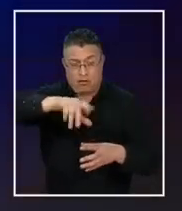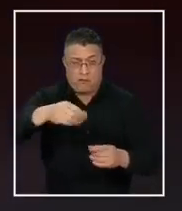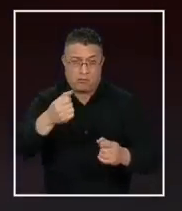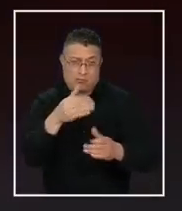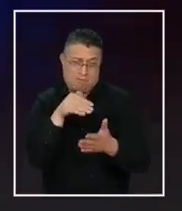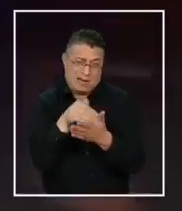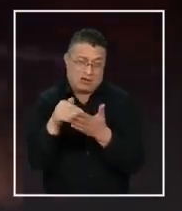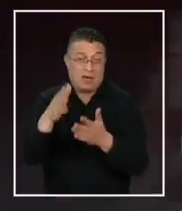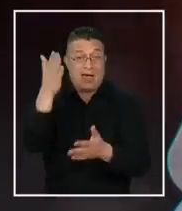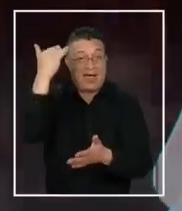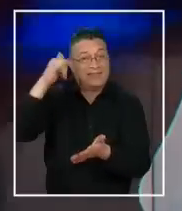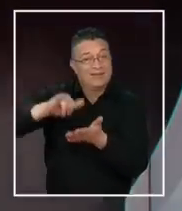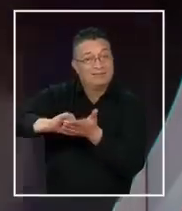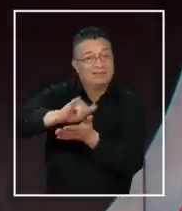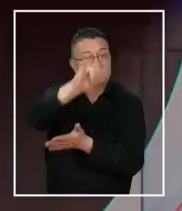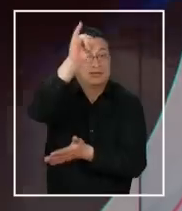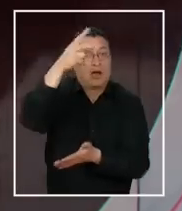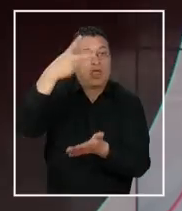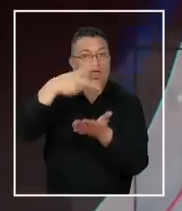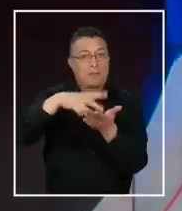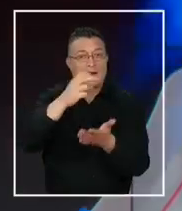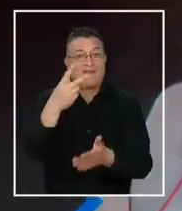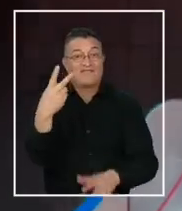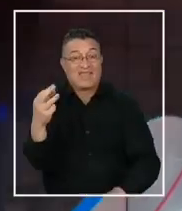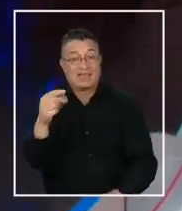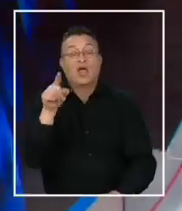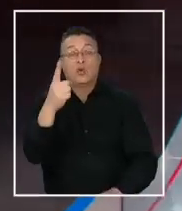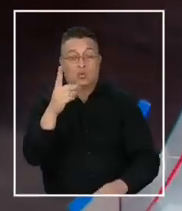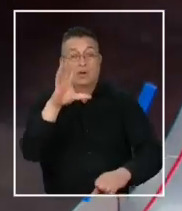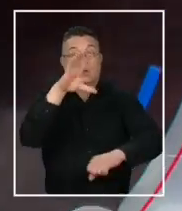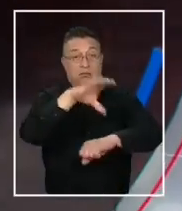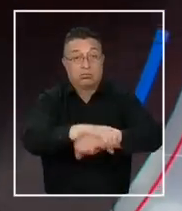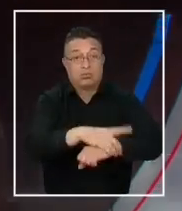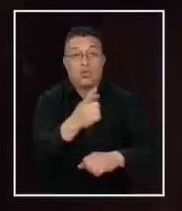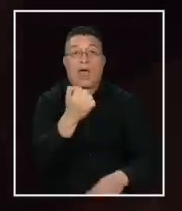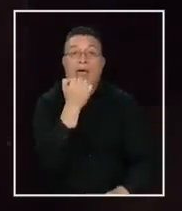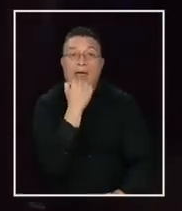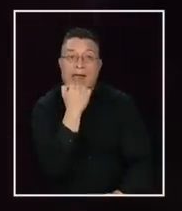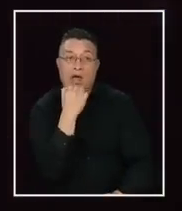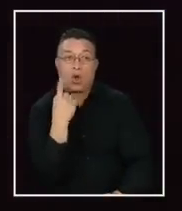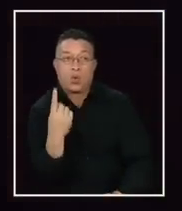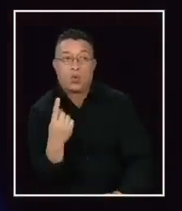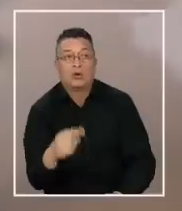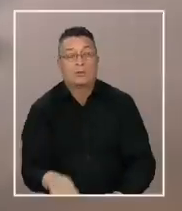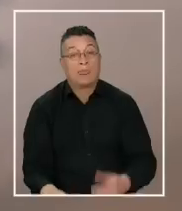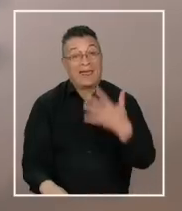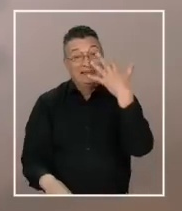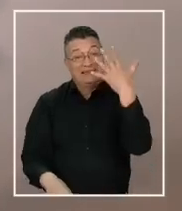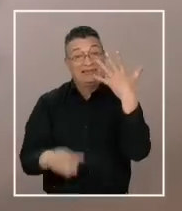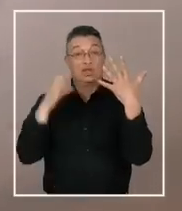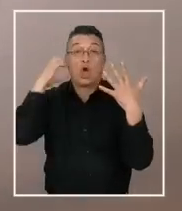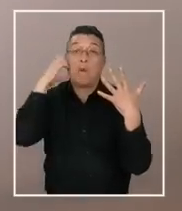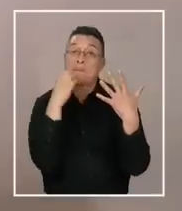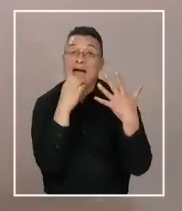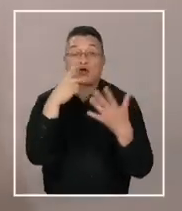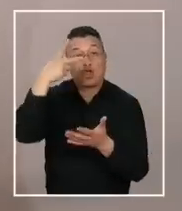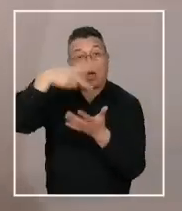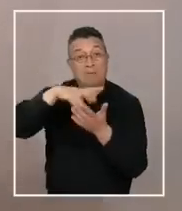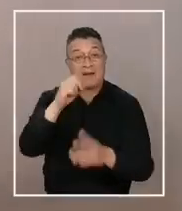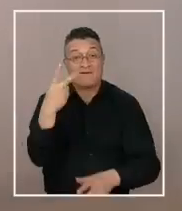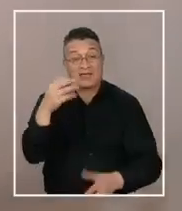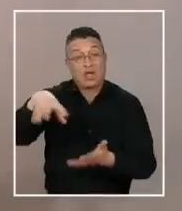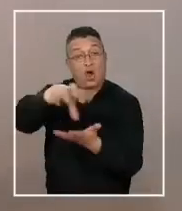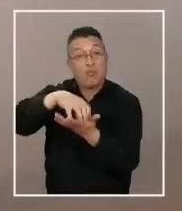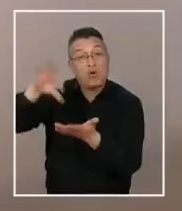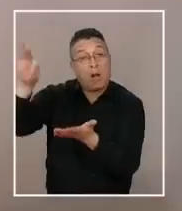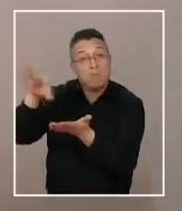Esto ocurrió en el aeropuerto el año 2020 y que terminó con una detención errónea. Claro, el 5 de mayo de 2020 en Pudahuel,